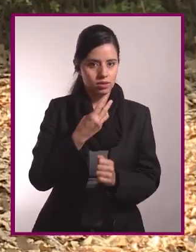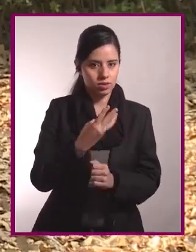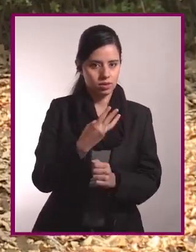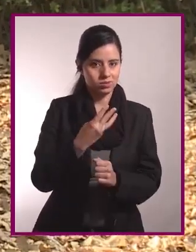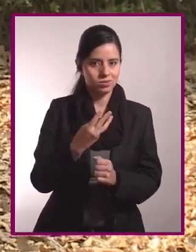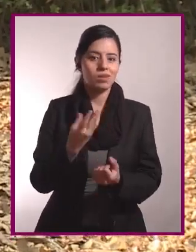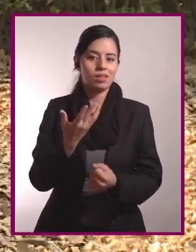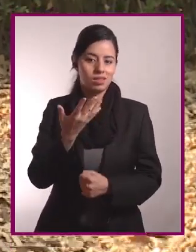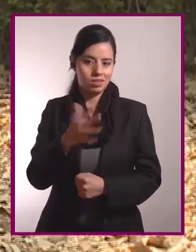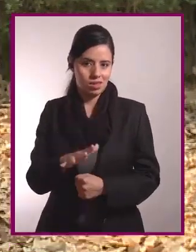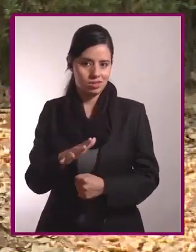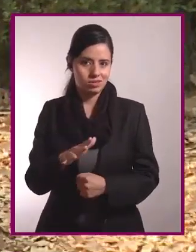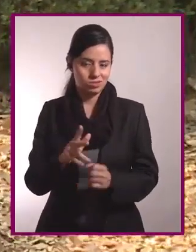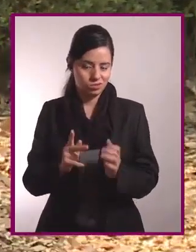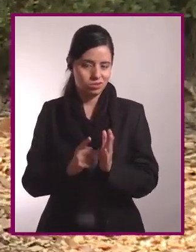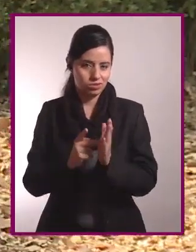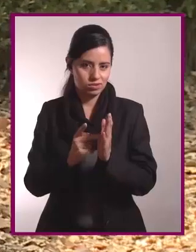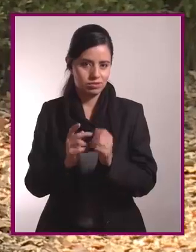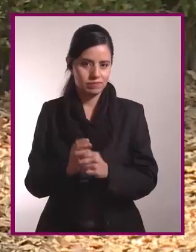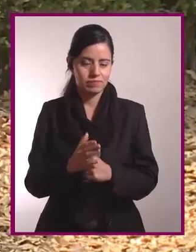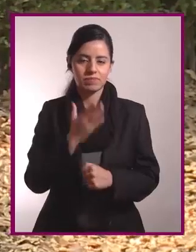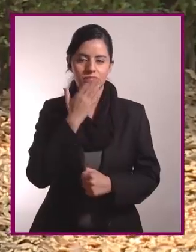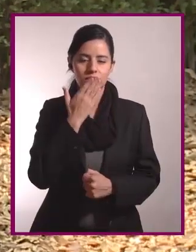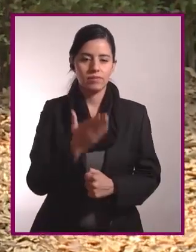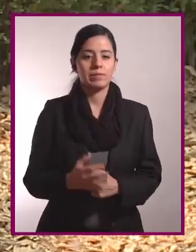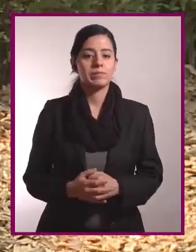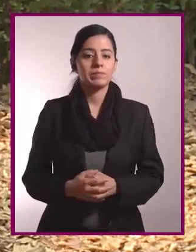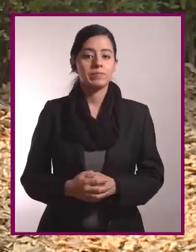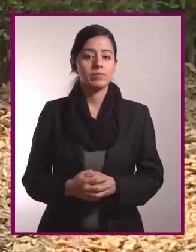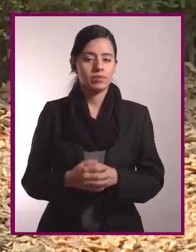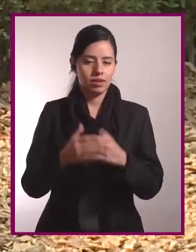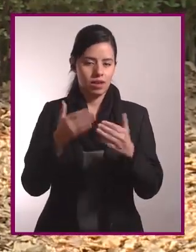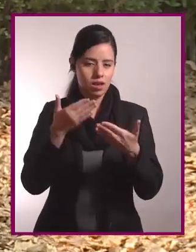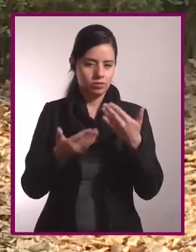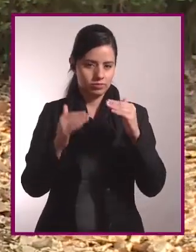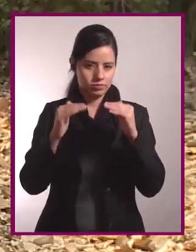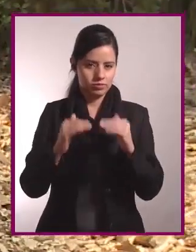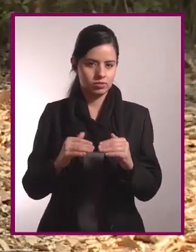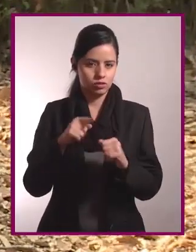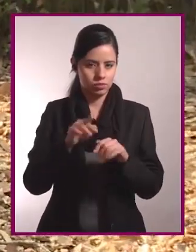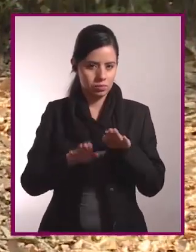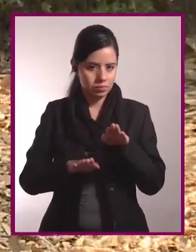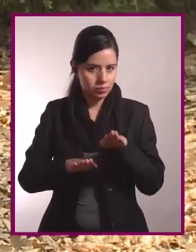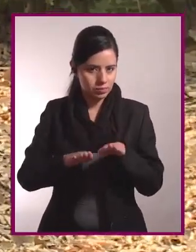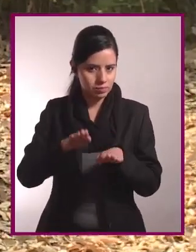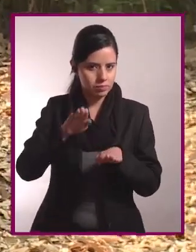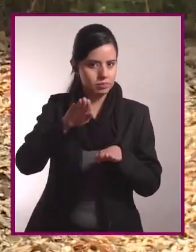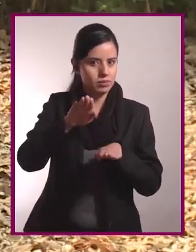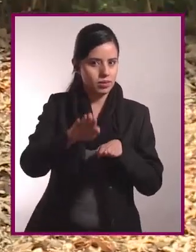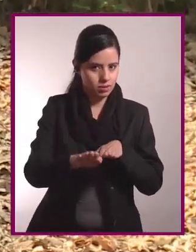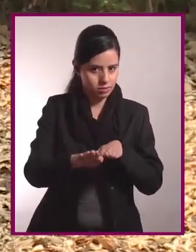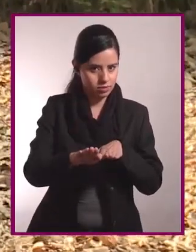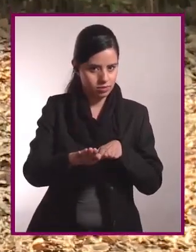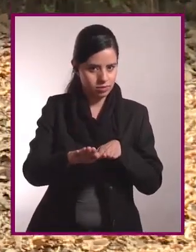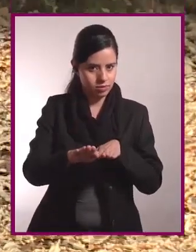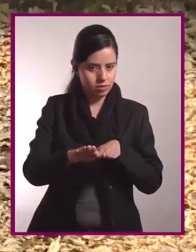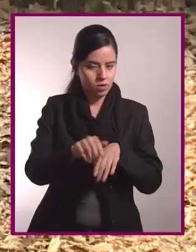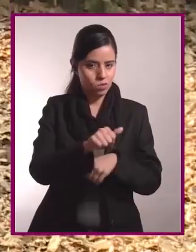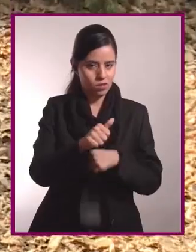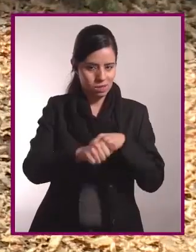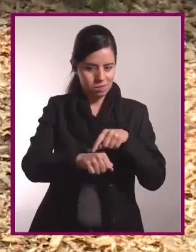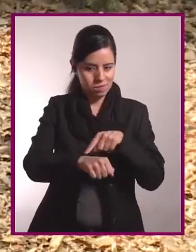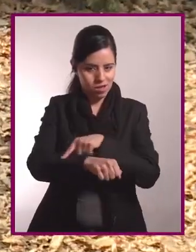repeticiones. Muy bien. El siguiente ejercicio pongo un pie adelante me recargo con la otra mano